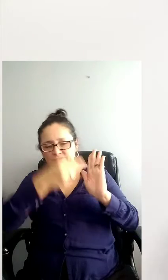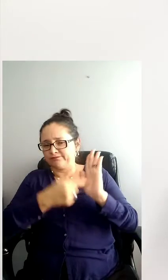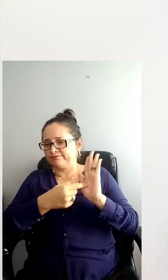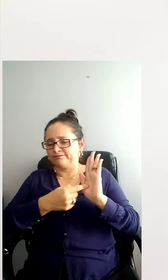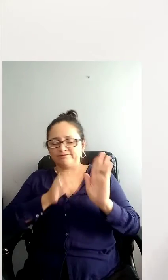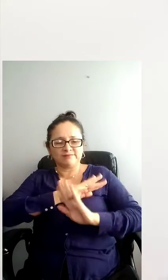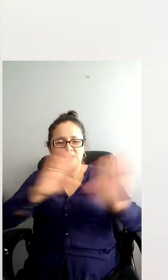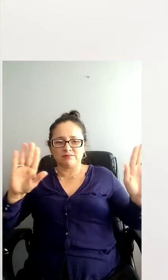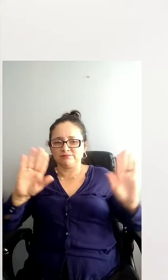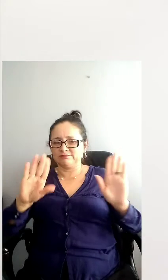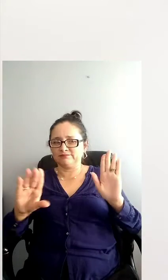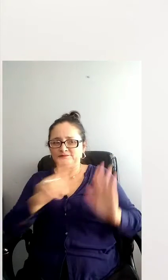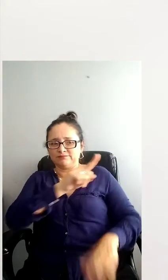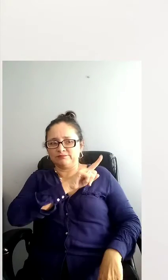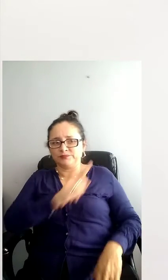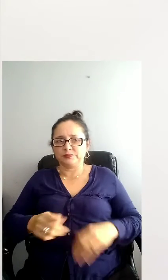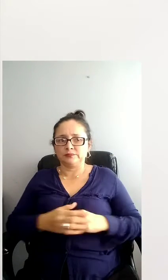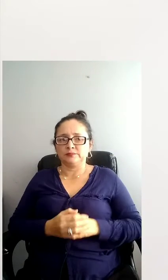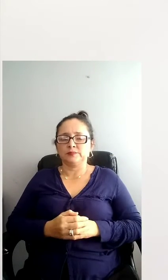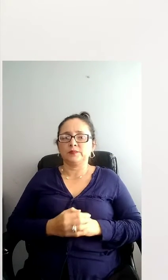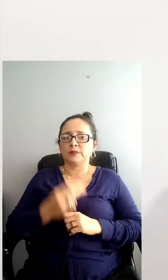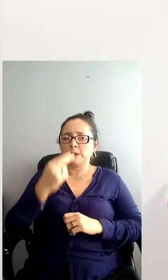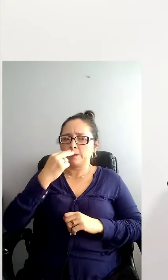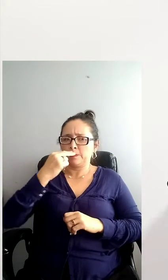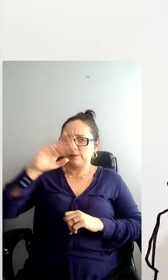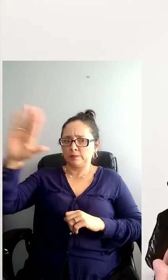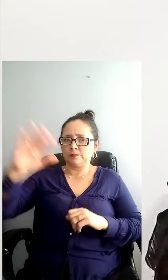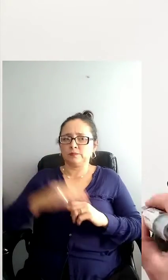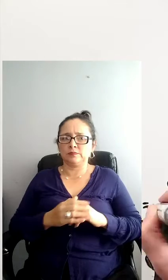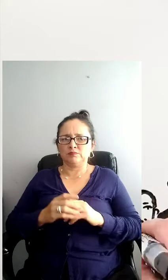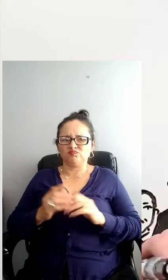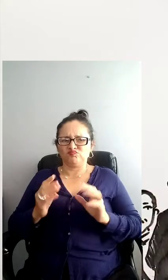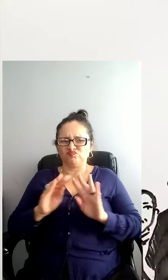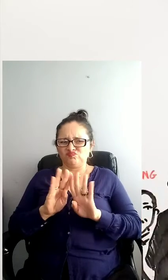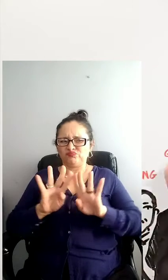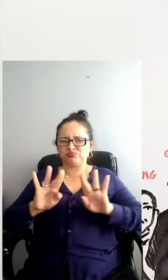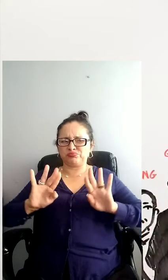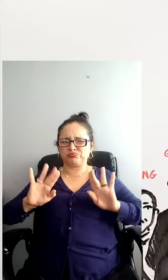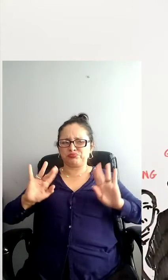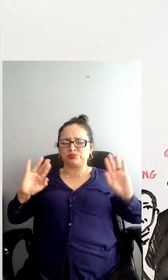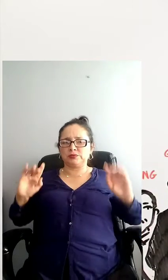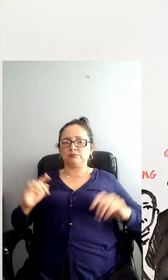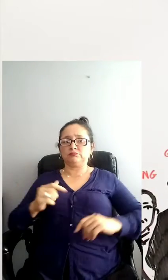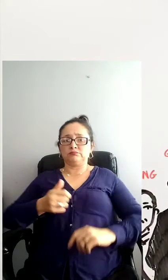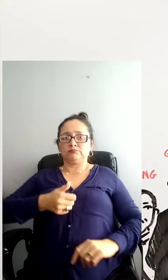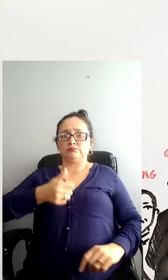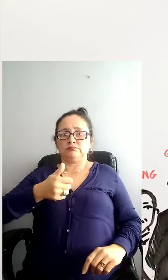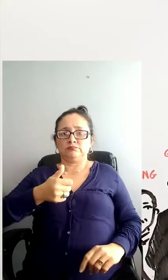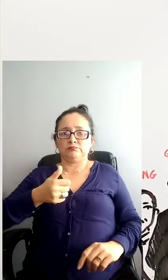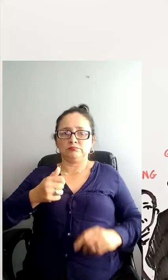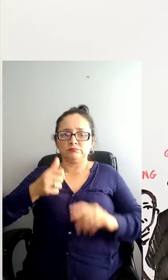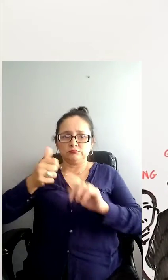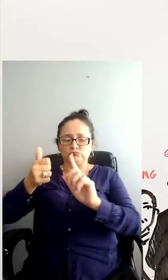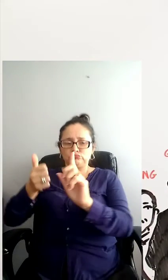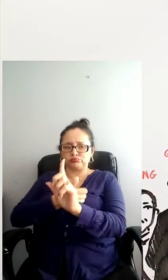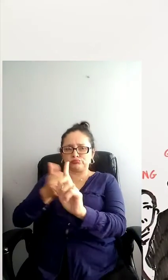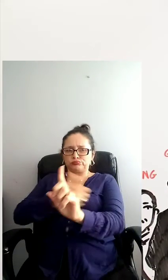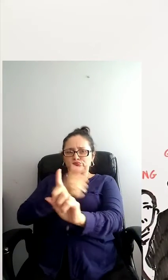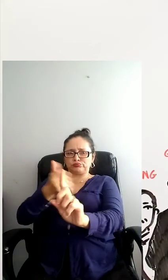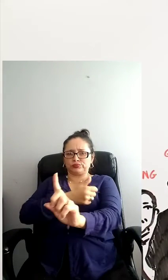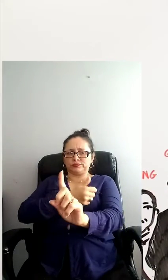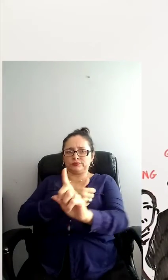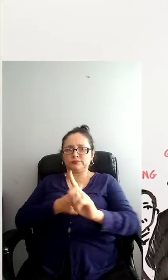A la salida de prisión, Hitler reconstituyó el Partido Nacional Socialista rodeándose de un grupo de colaboradores bienes y creando diferentes instituciones.